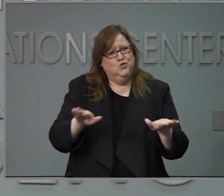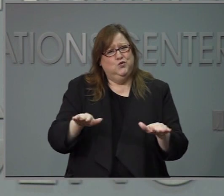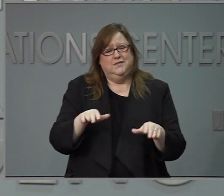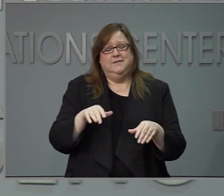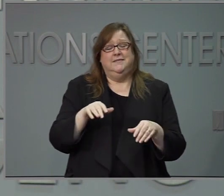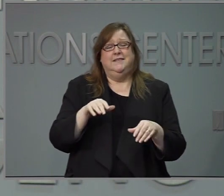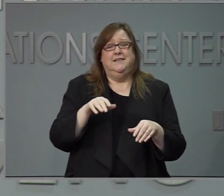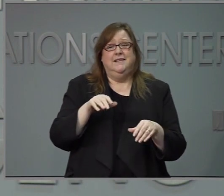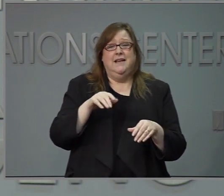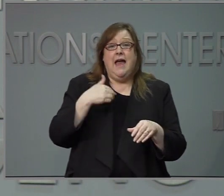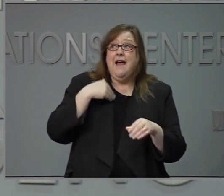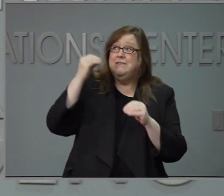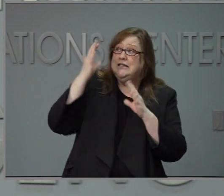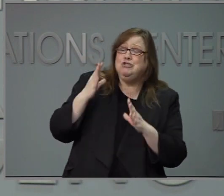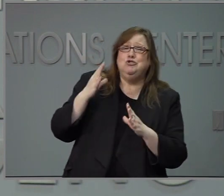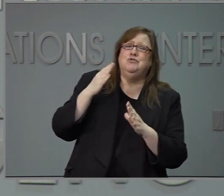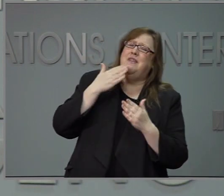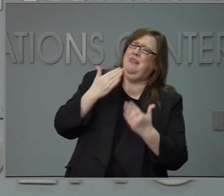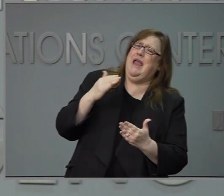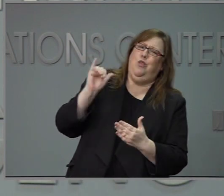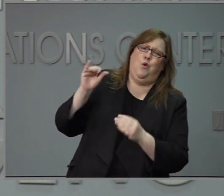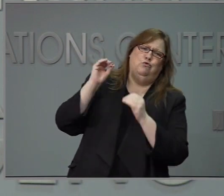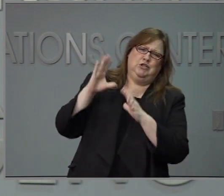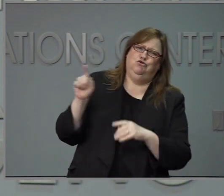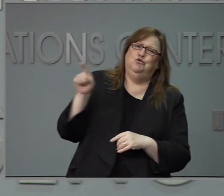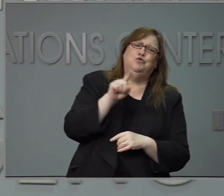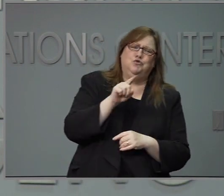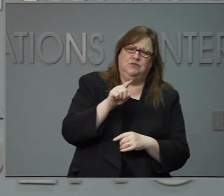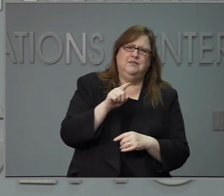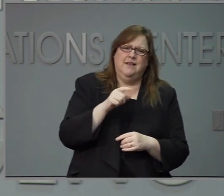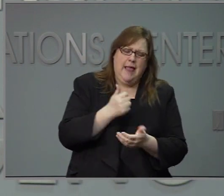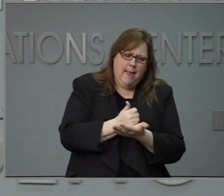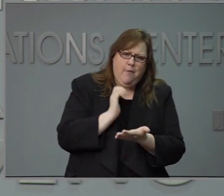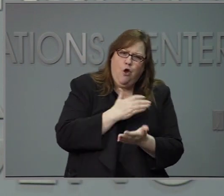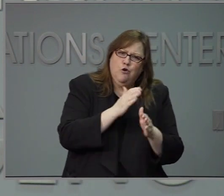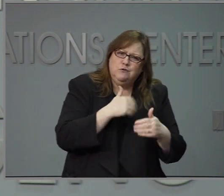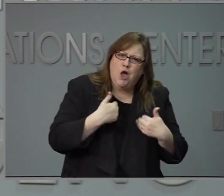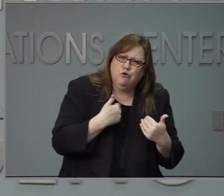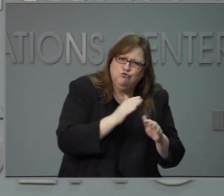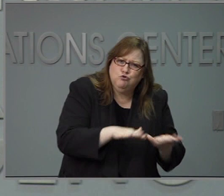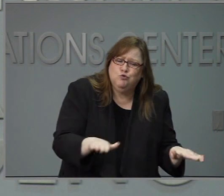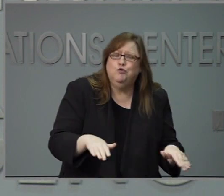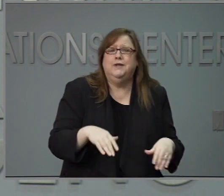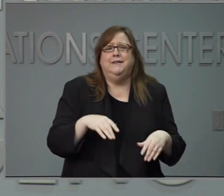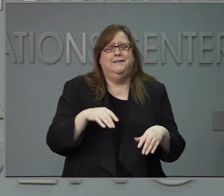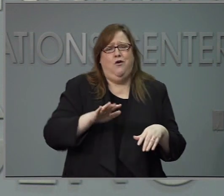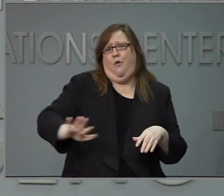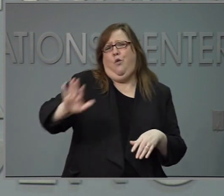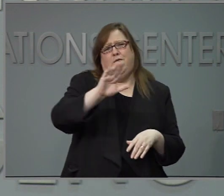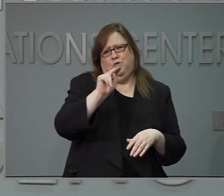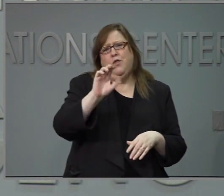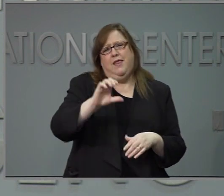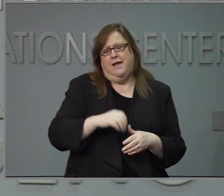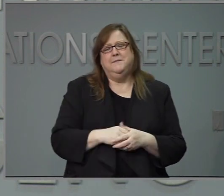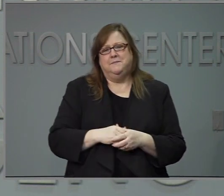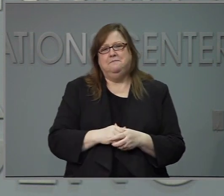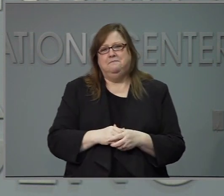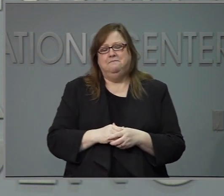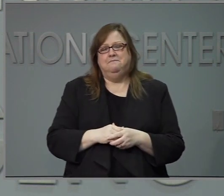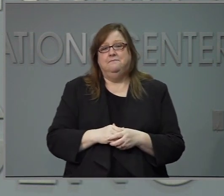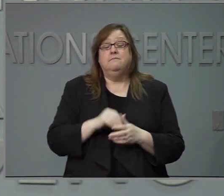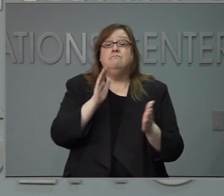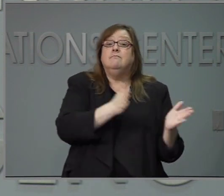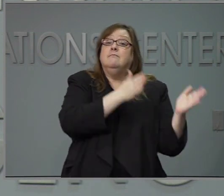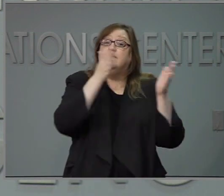todo lo que hacen todos los días por los niños y familias en todo el estado. También estamos trabajando con los pequeños negocios para